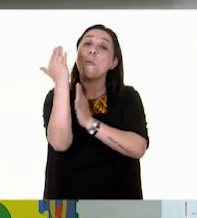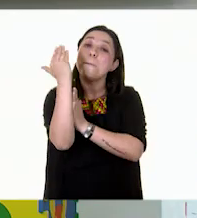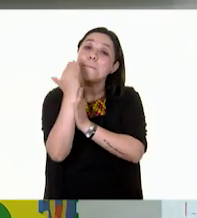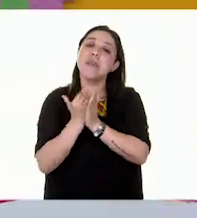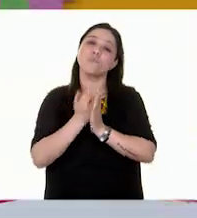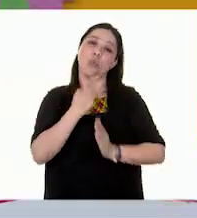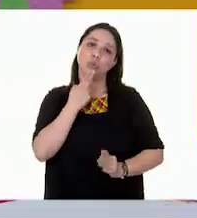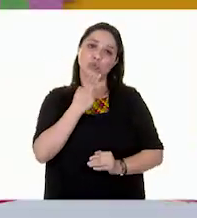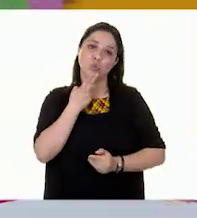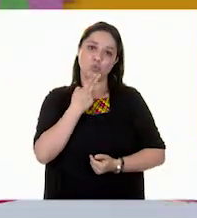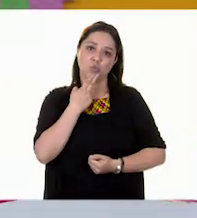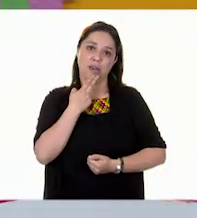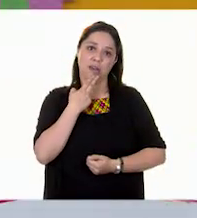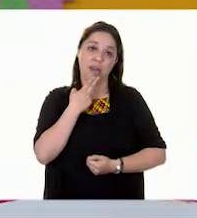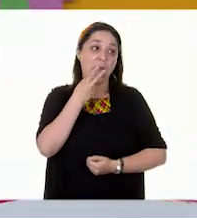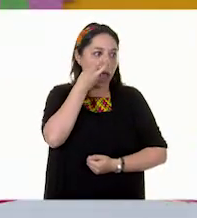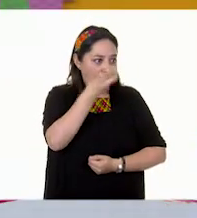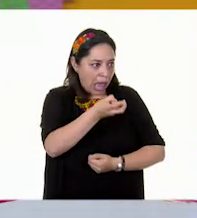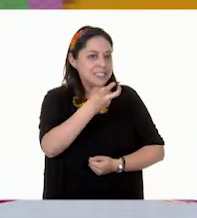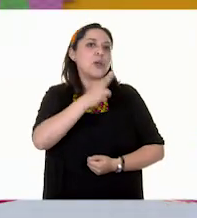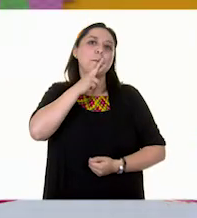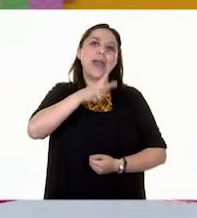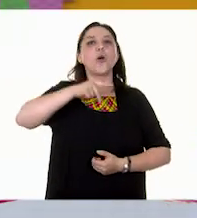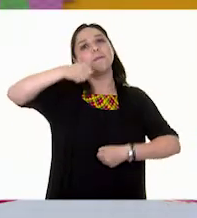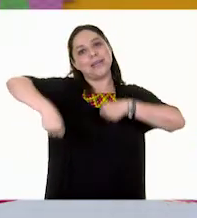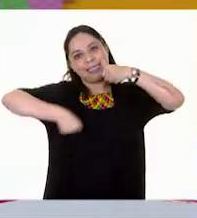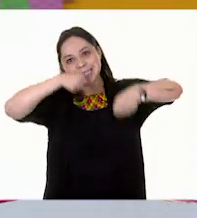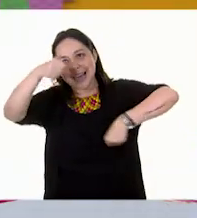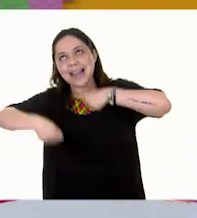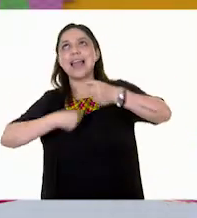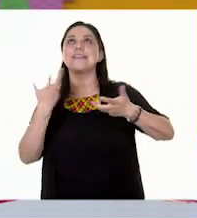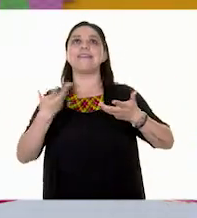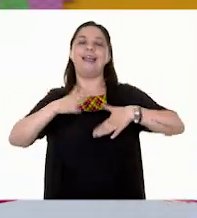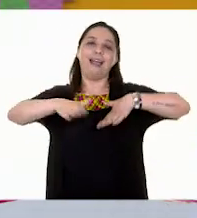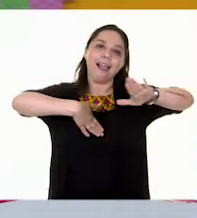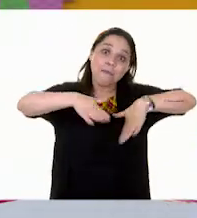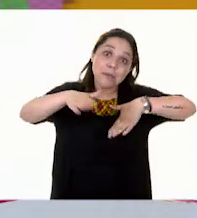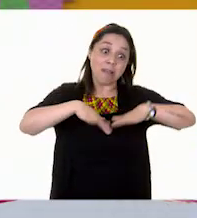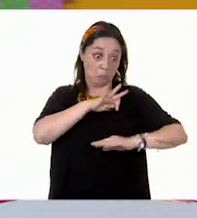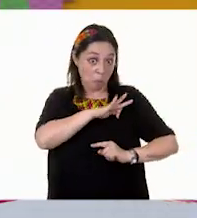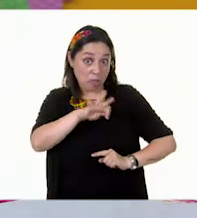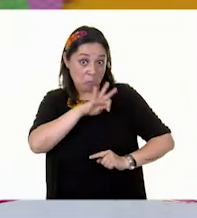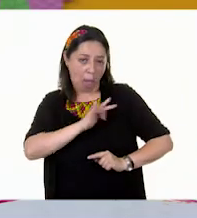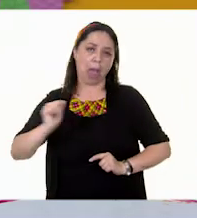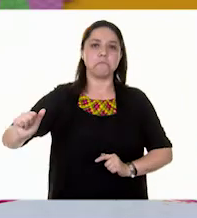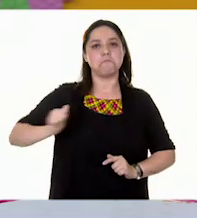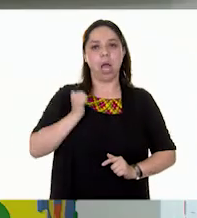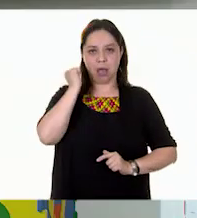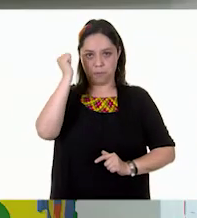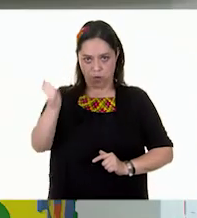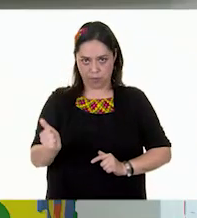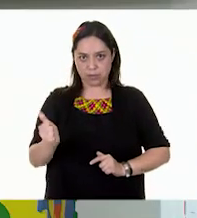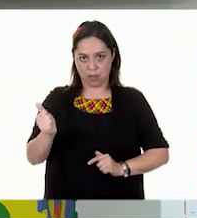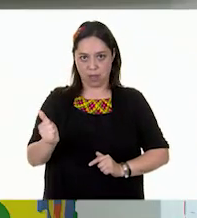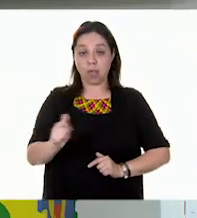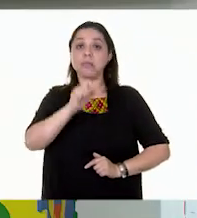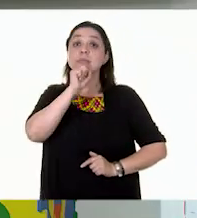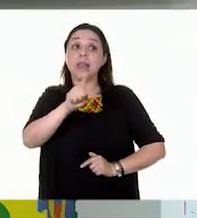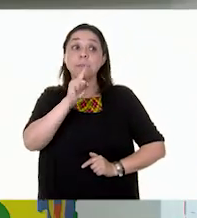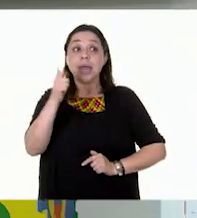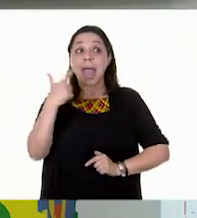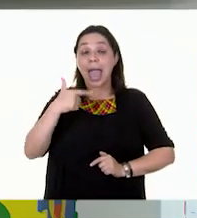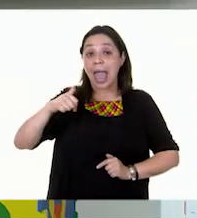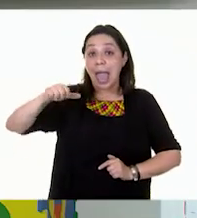¡Cierto! Es mejor usar la bicicleta o caminar cuando esto sea posible. Ajá. También se me ocurre reducir las fugas de gas